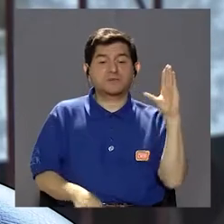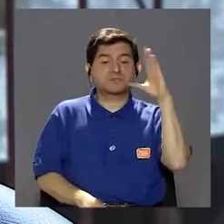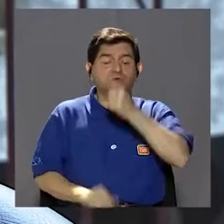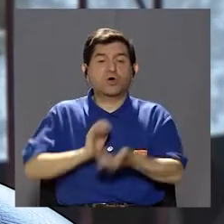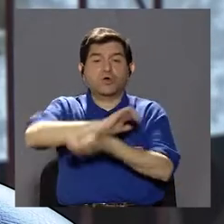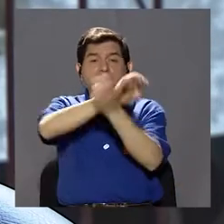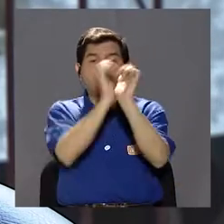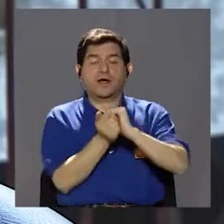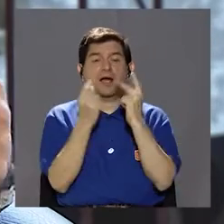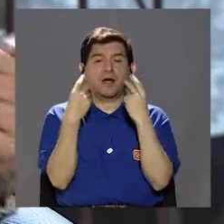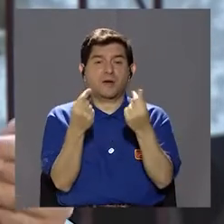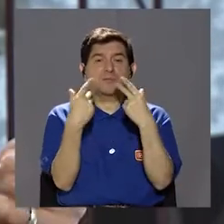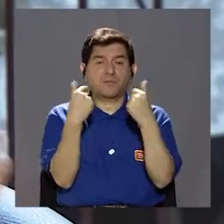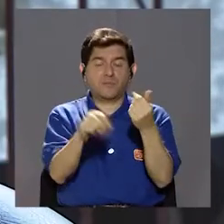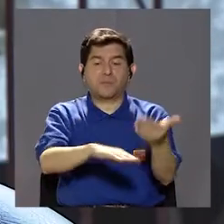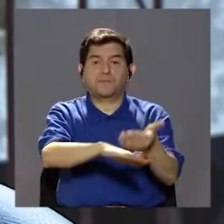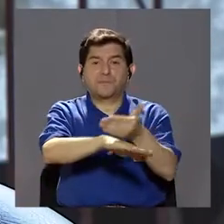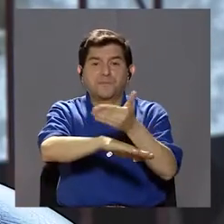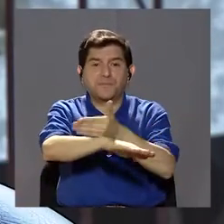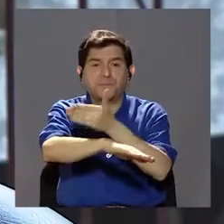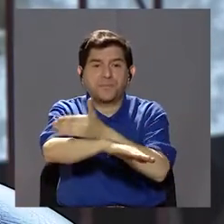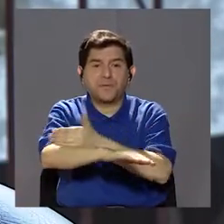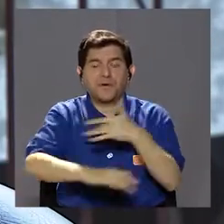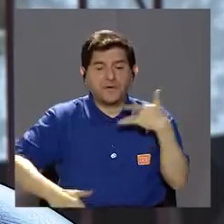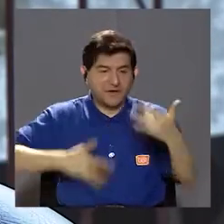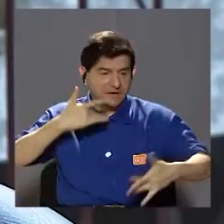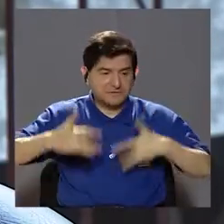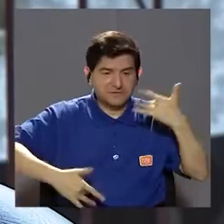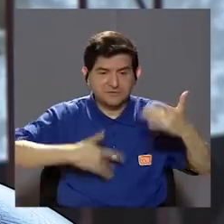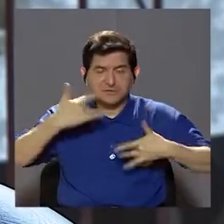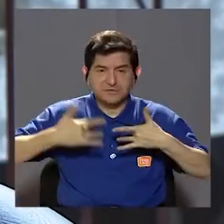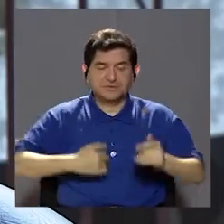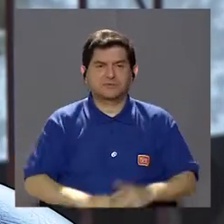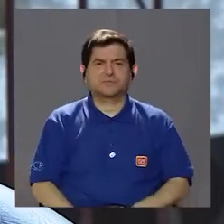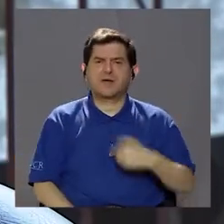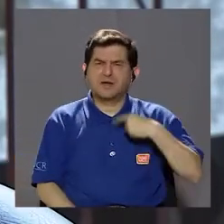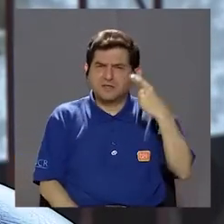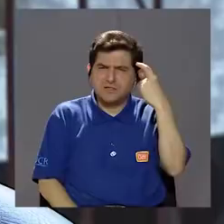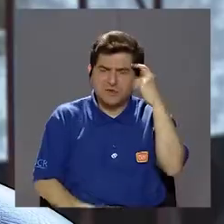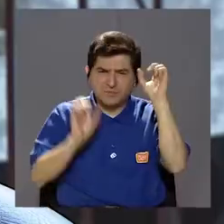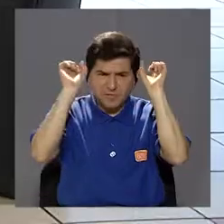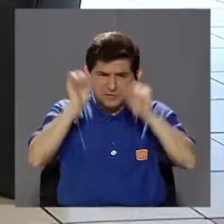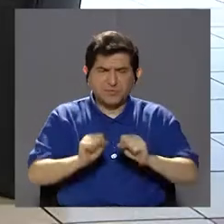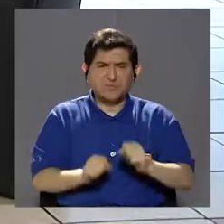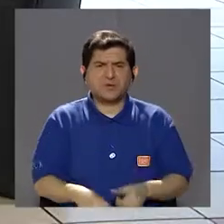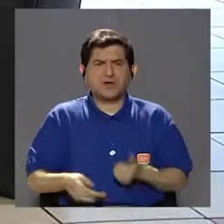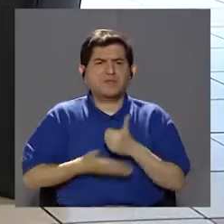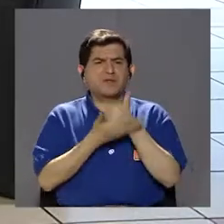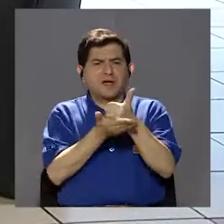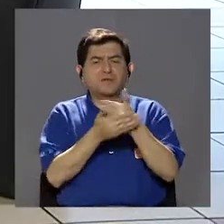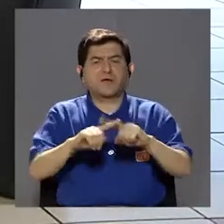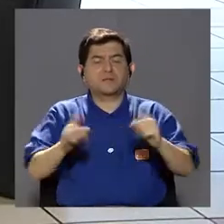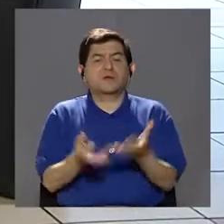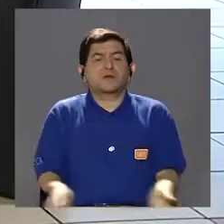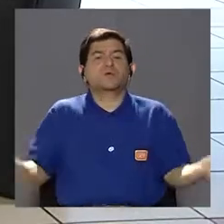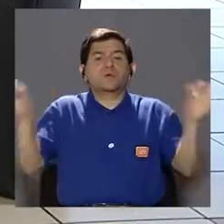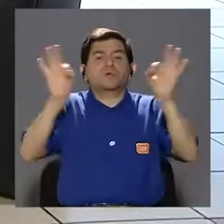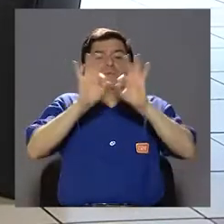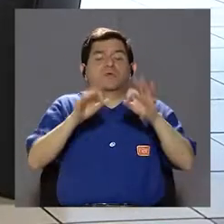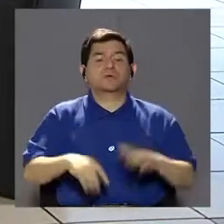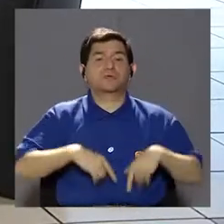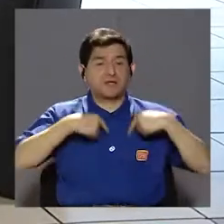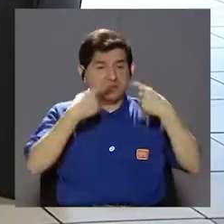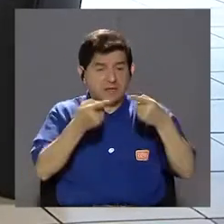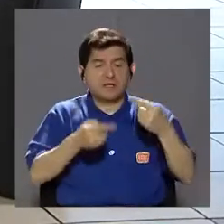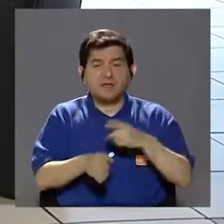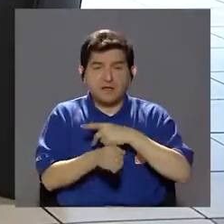persona va a notar los cambios muy rápidos, de la recuperación de los síntomas del espolón. Y pienso que eso nos puede servir para todo, pero también importante